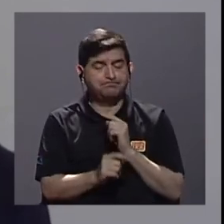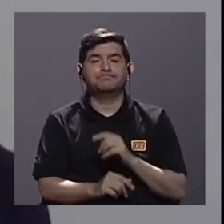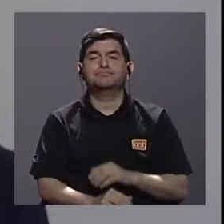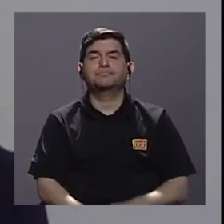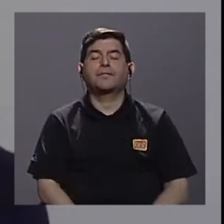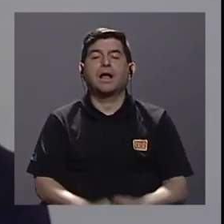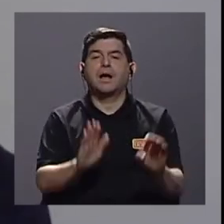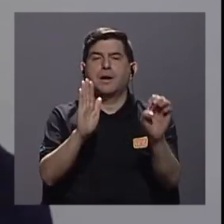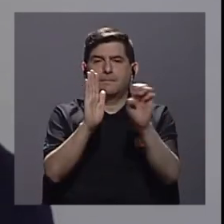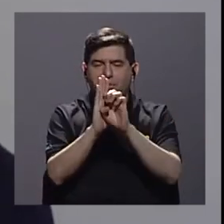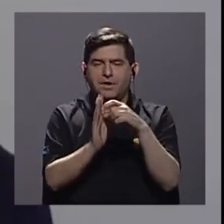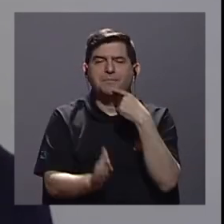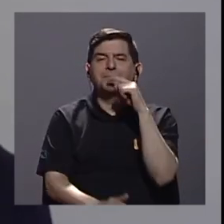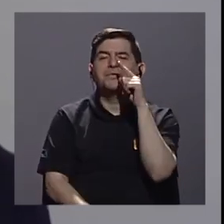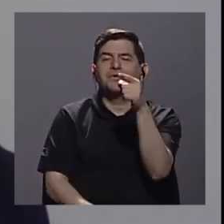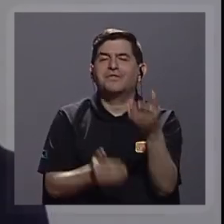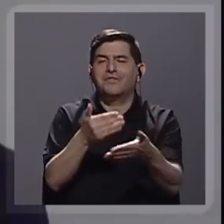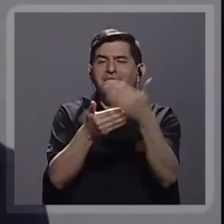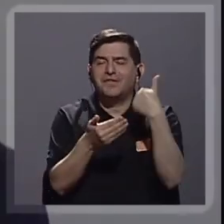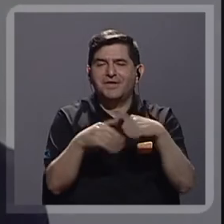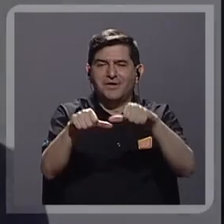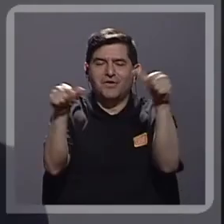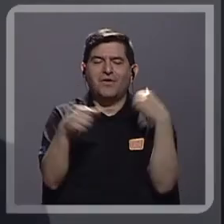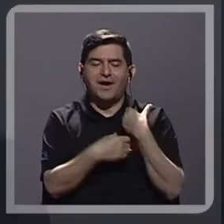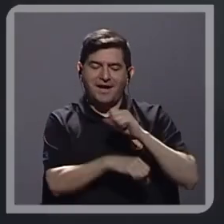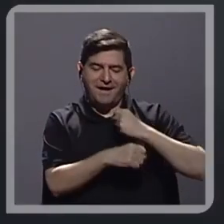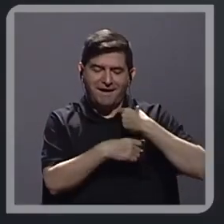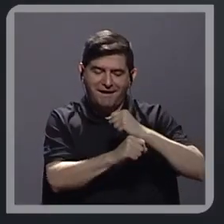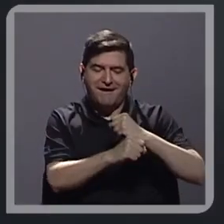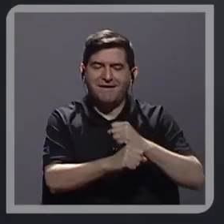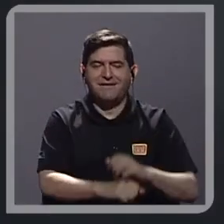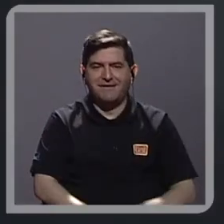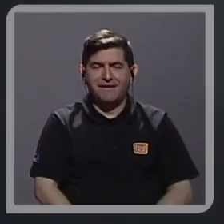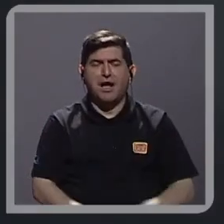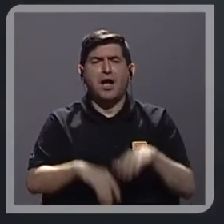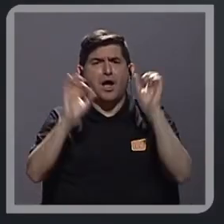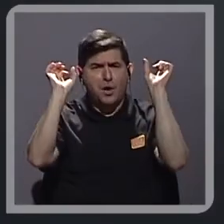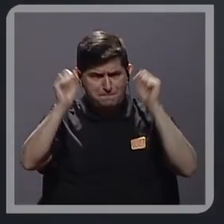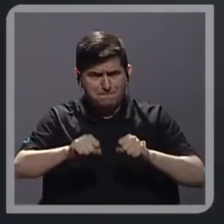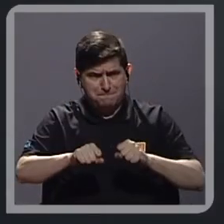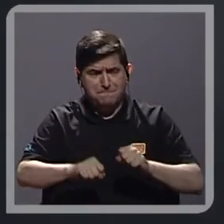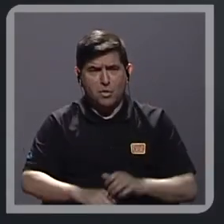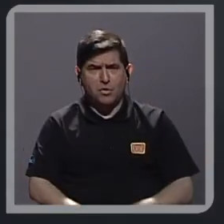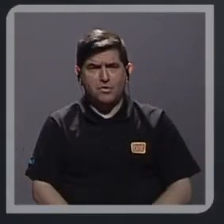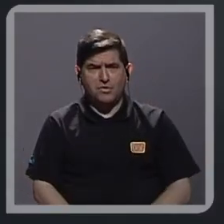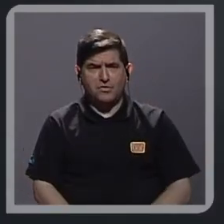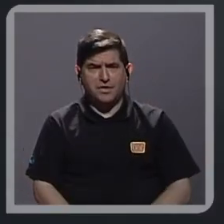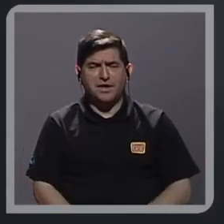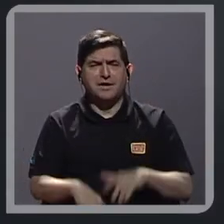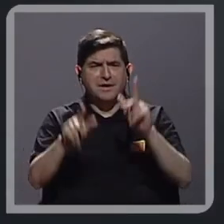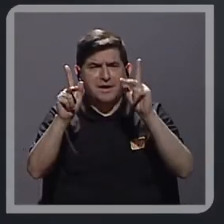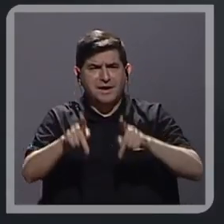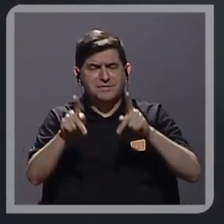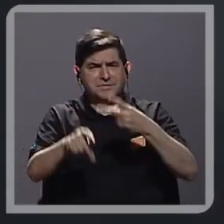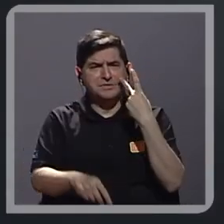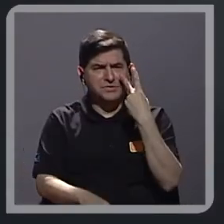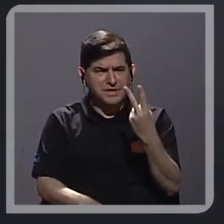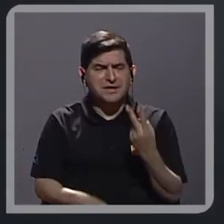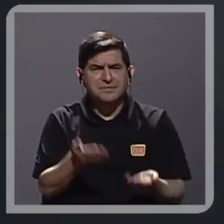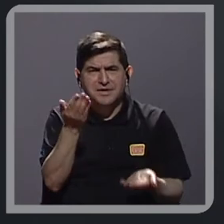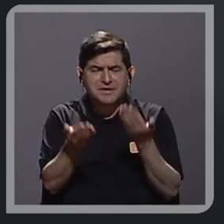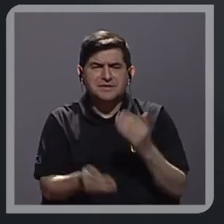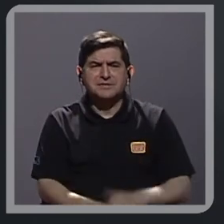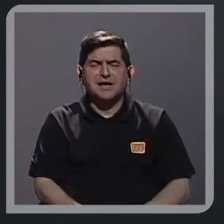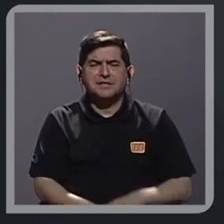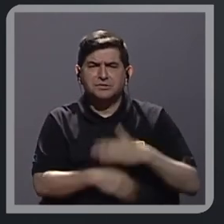por ejemplo, de eso que usted mencionaba del sector municipal, se pueden, el ciudadano puede ver cuáles son, por ejemplo,